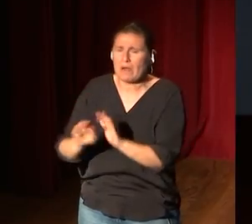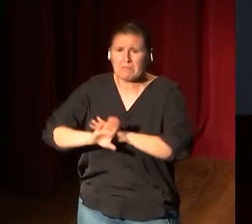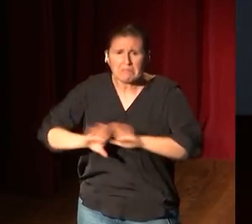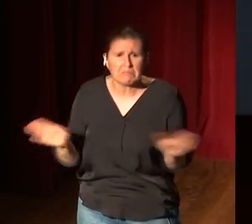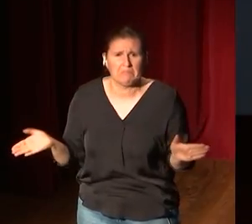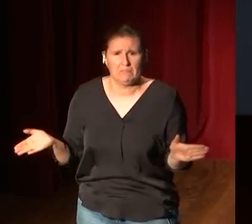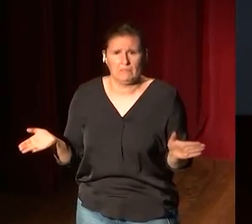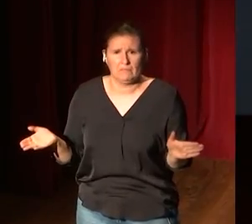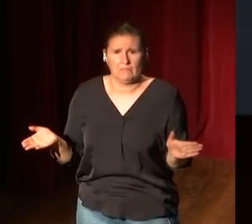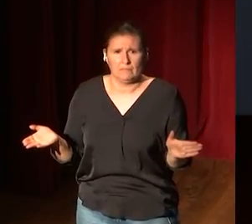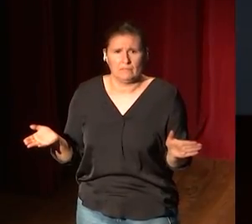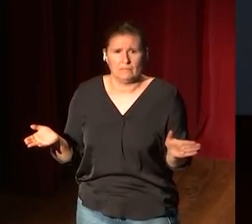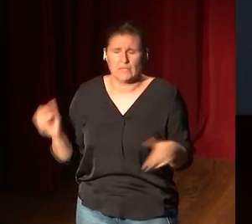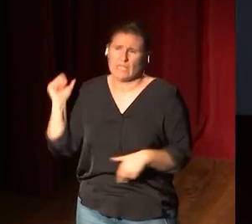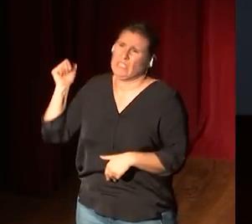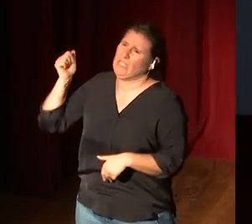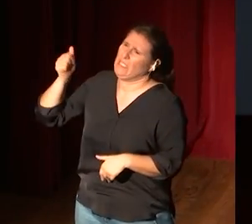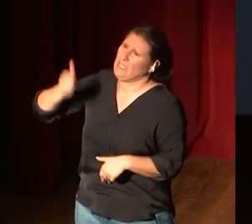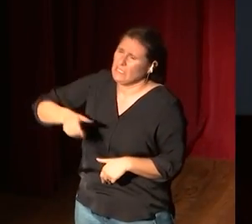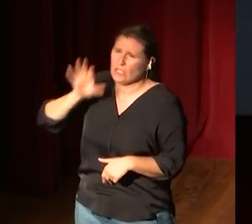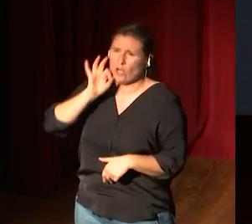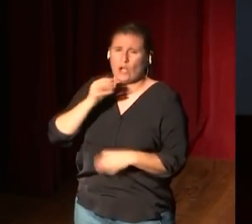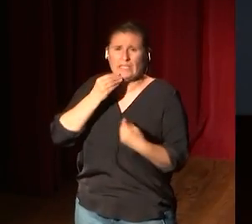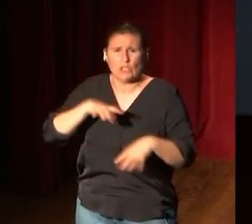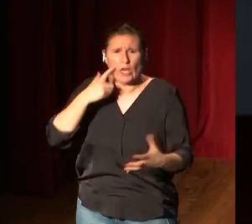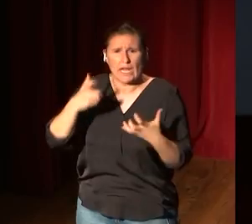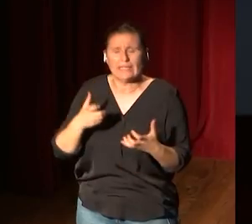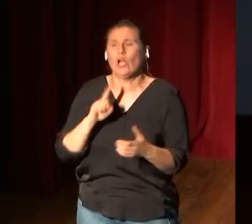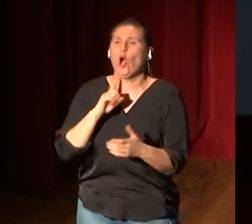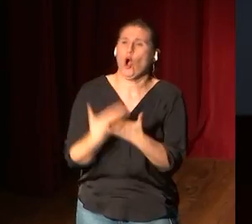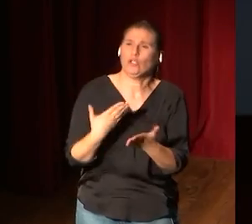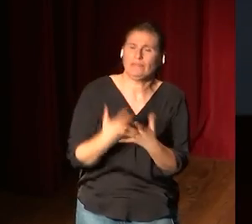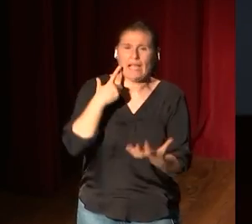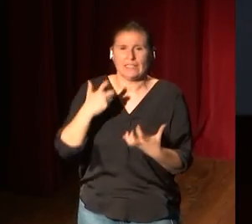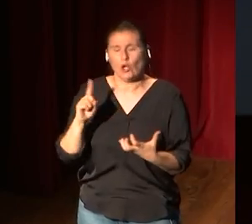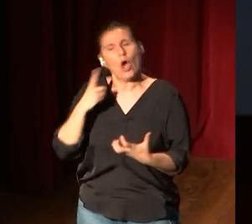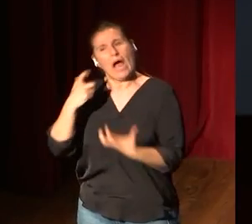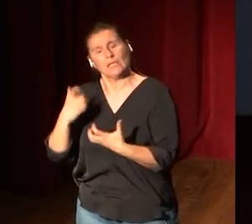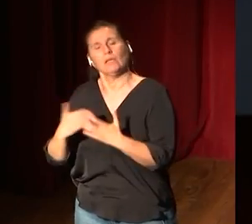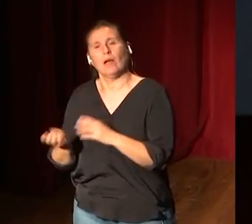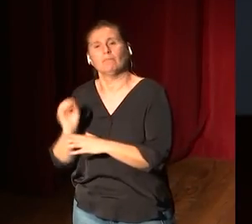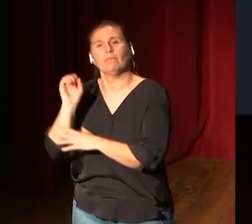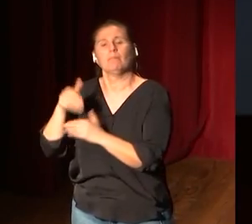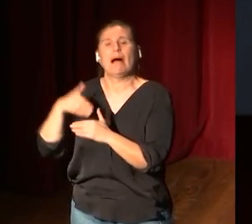llevamos tantos siglos de historia del arte para decir que la técnica no justifica el arte, que el arte es algo más. ¿Dónde quedan todas estas